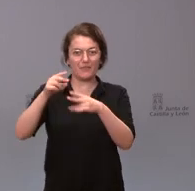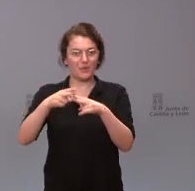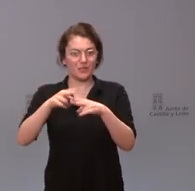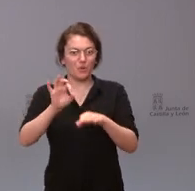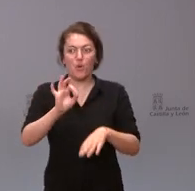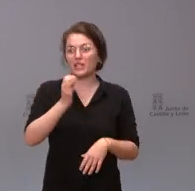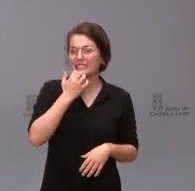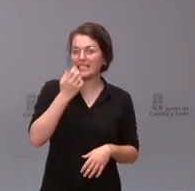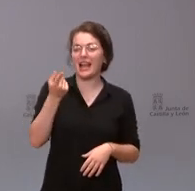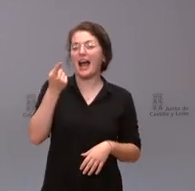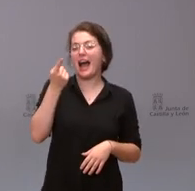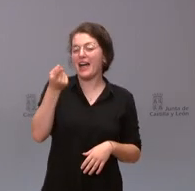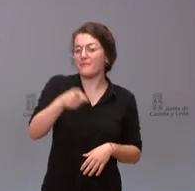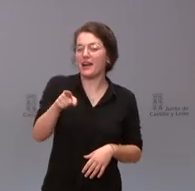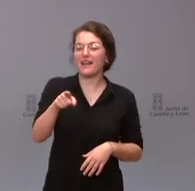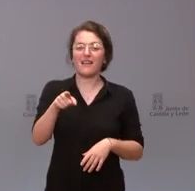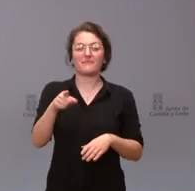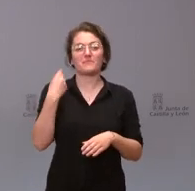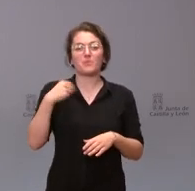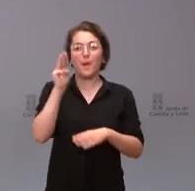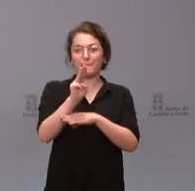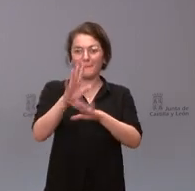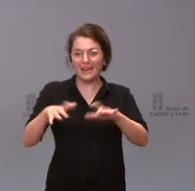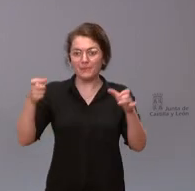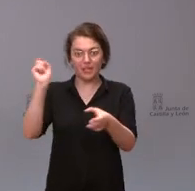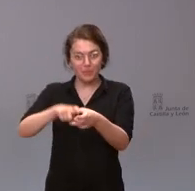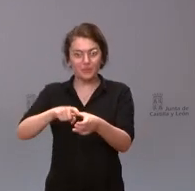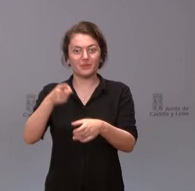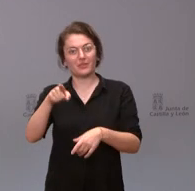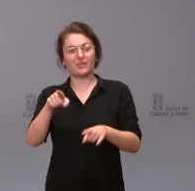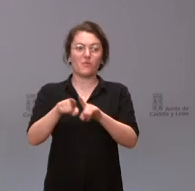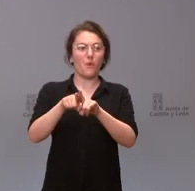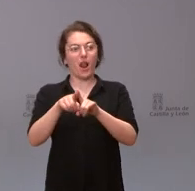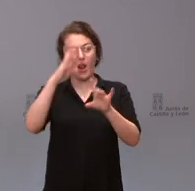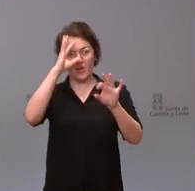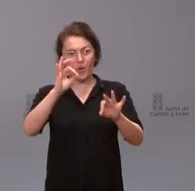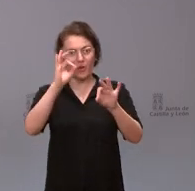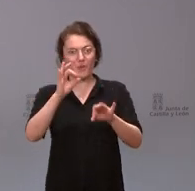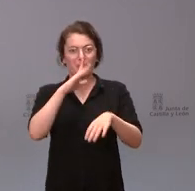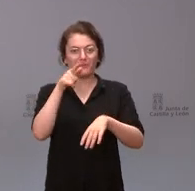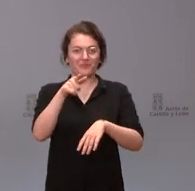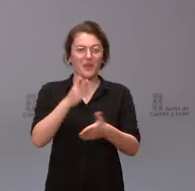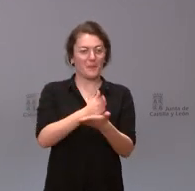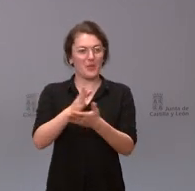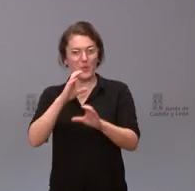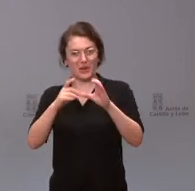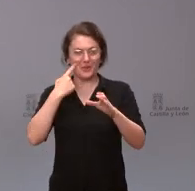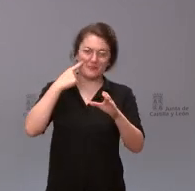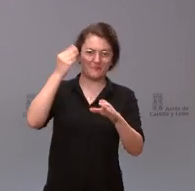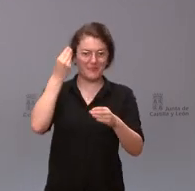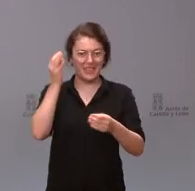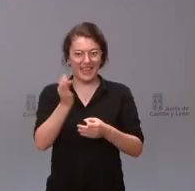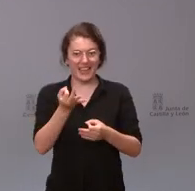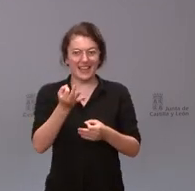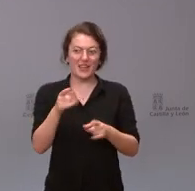parlamentario y tiene una importante representación parlamentaria pues es lógico que para ustedes como medios de comunicación tenga más interés que